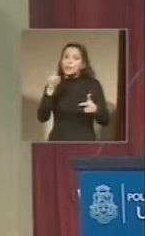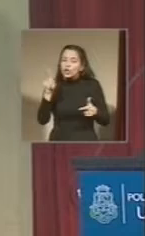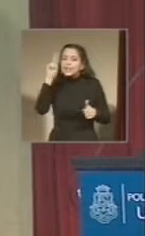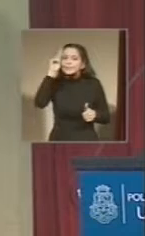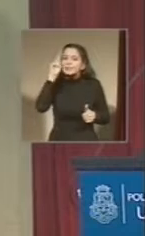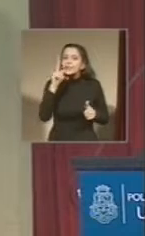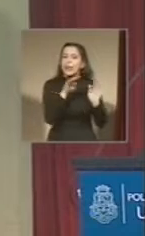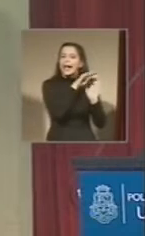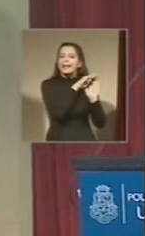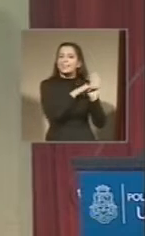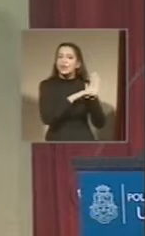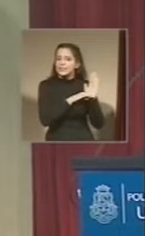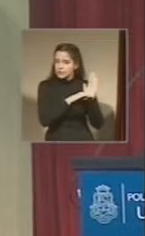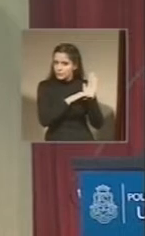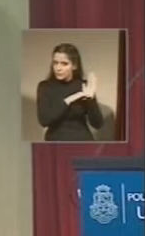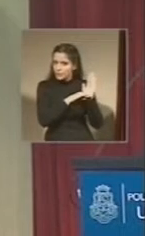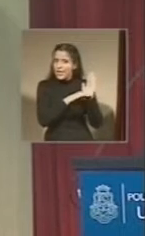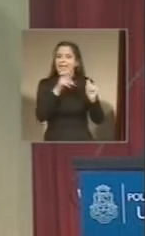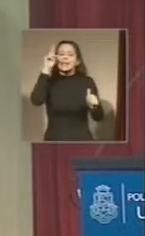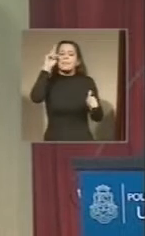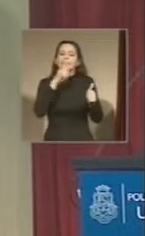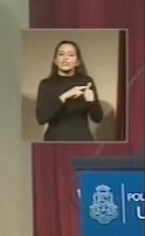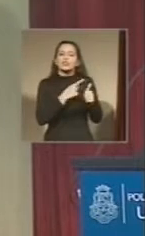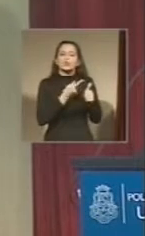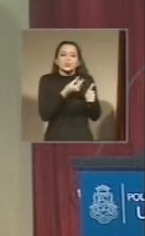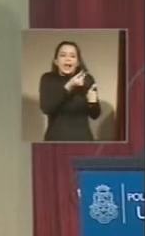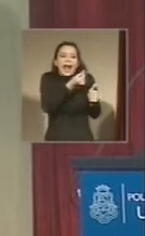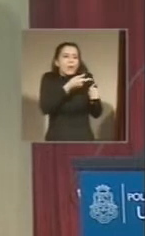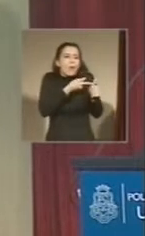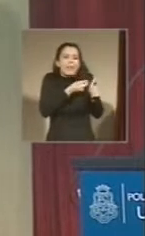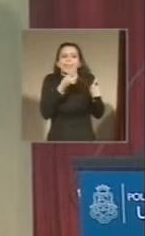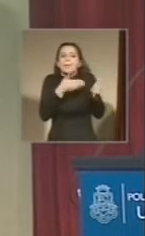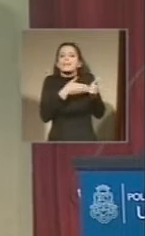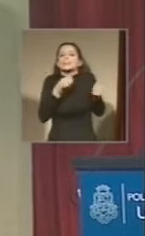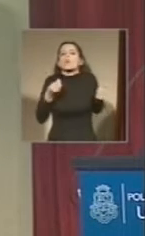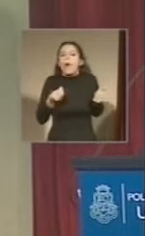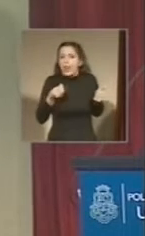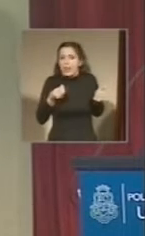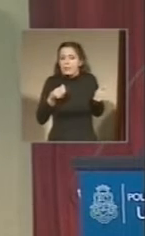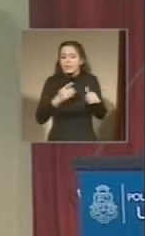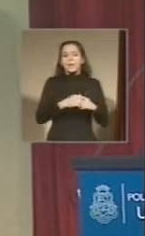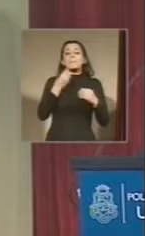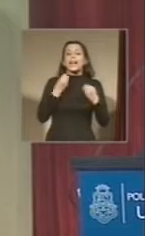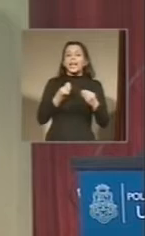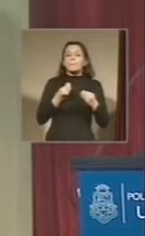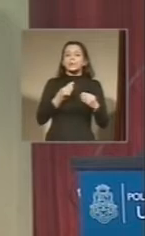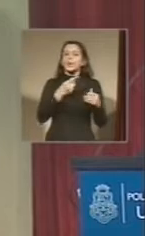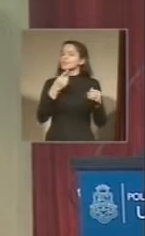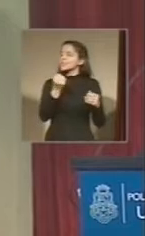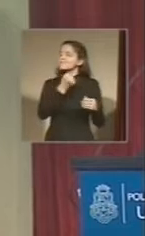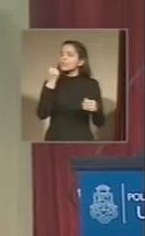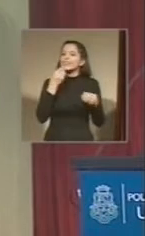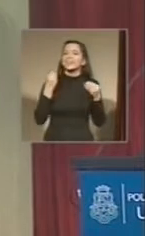cualidades y en discusión con todos los gremios para que la formación, que es otro tema